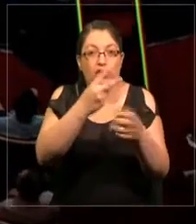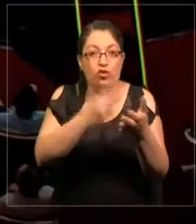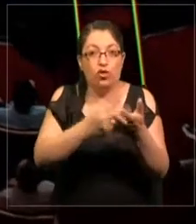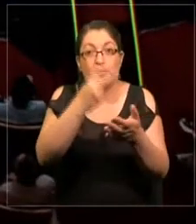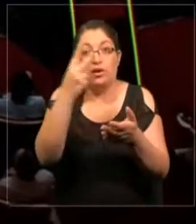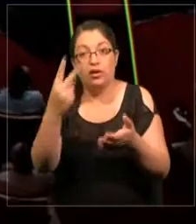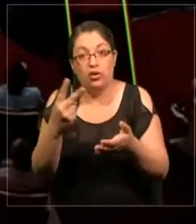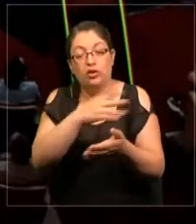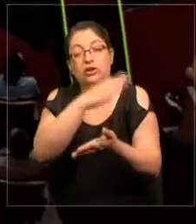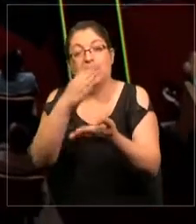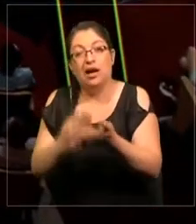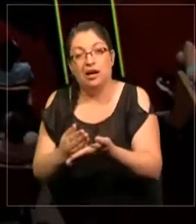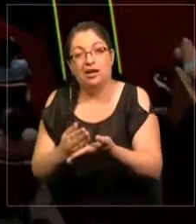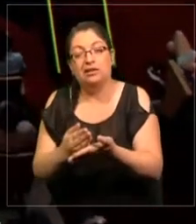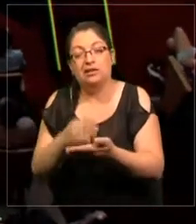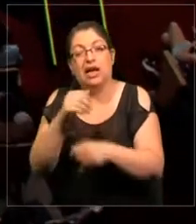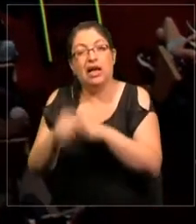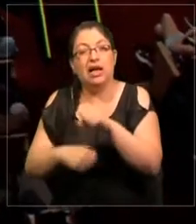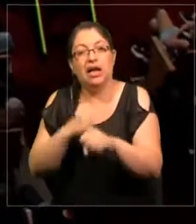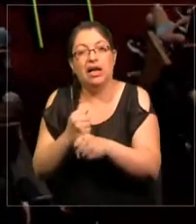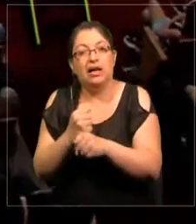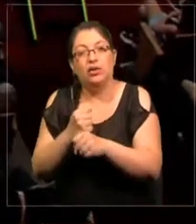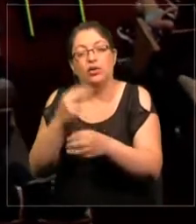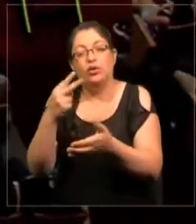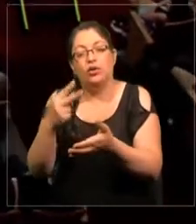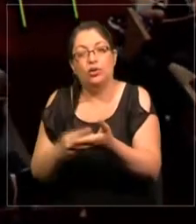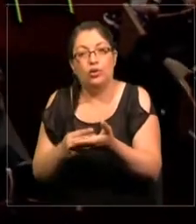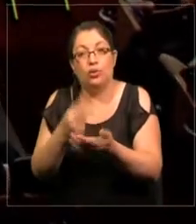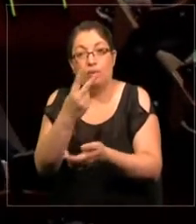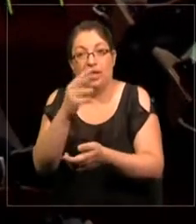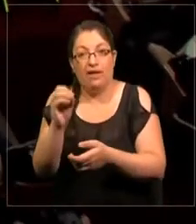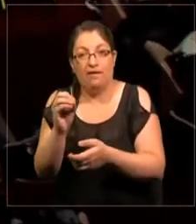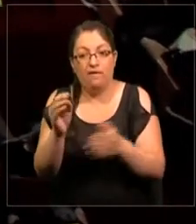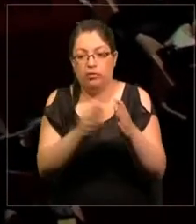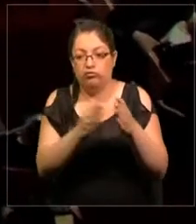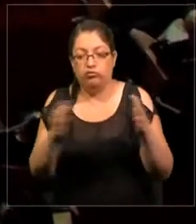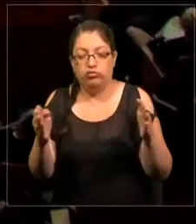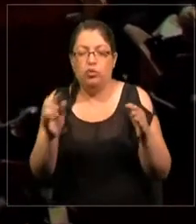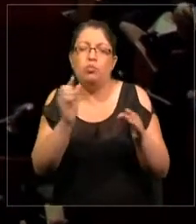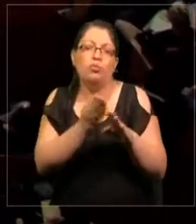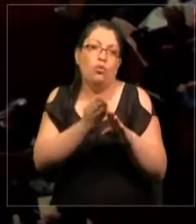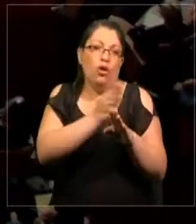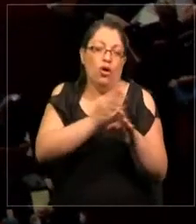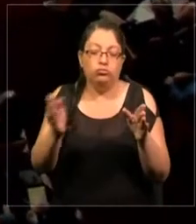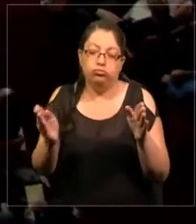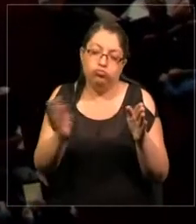hasta el 2020, incluso antes.